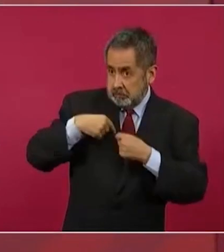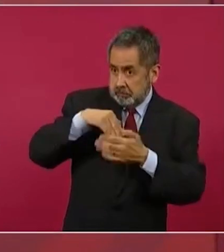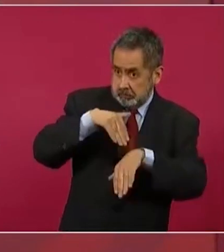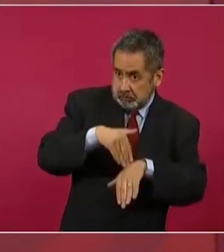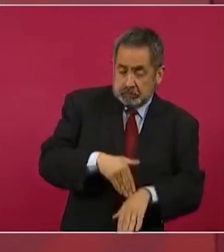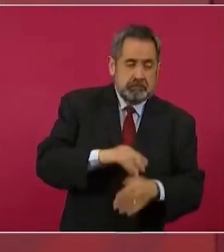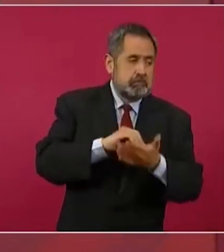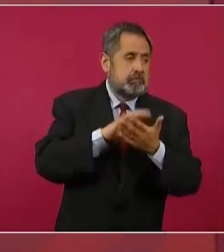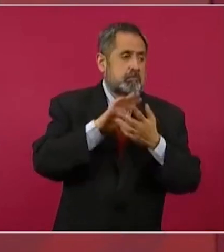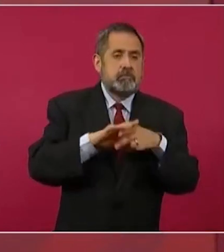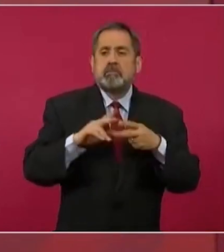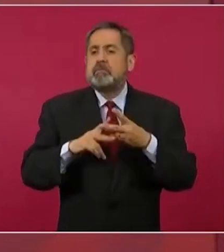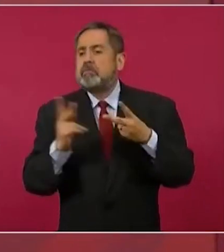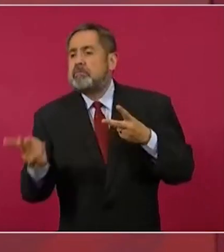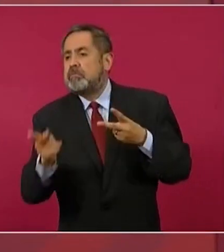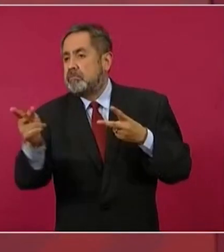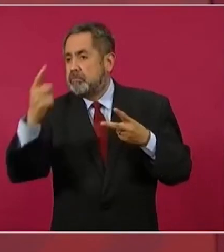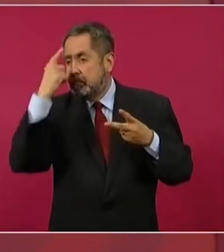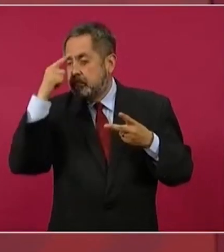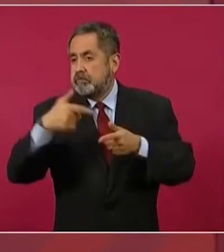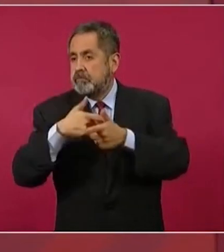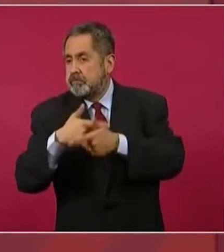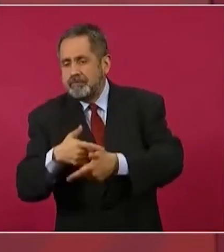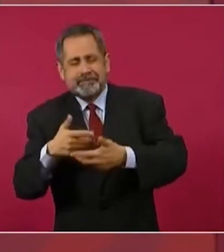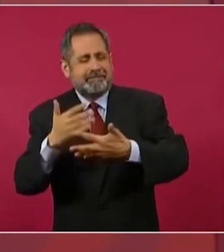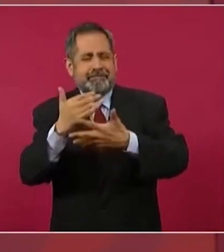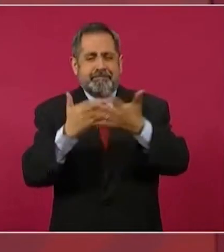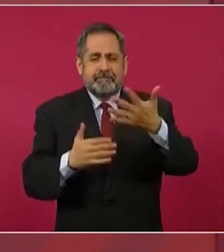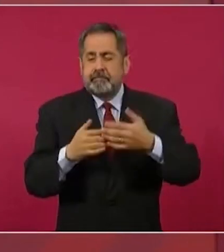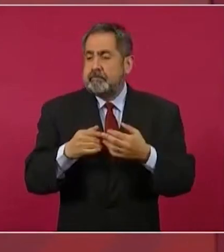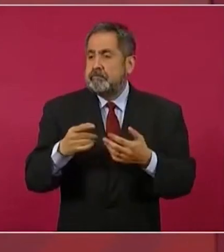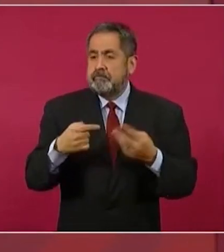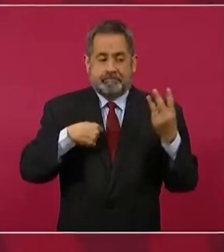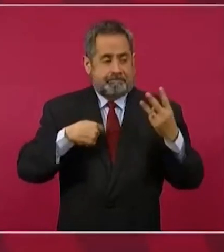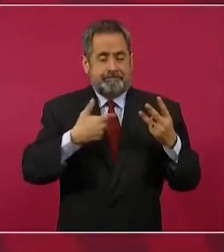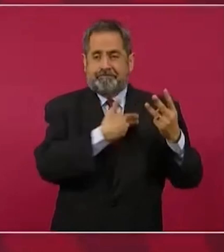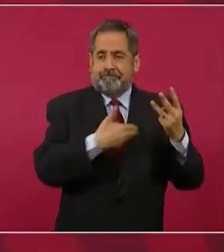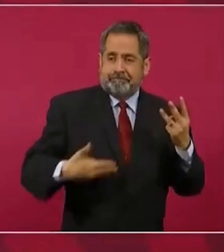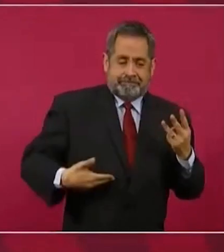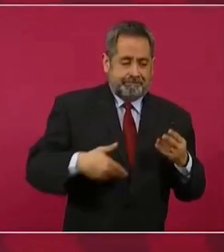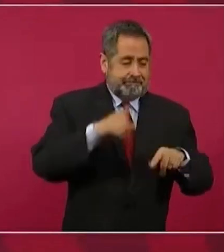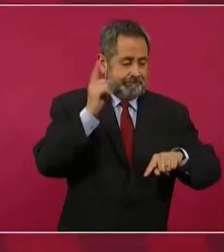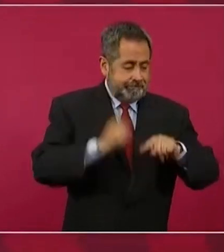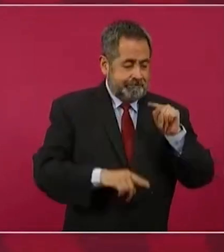de la consulta popular, de la revocación del mandato.